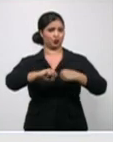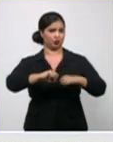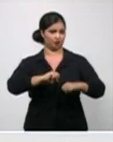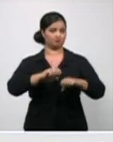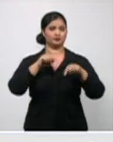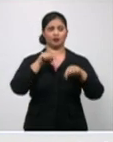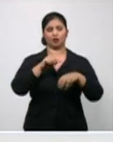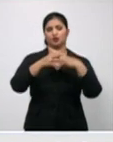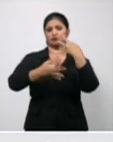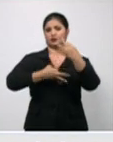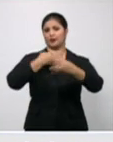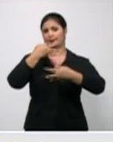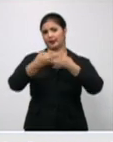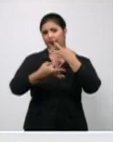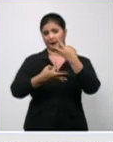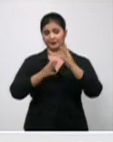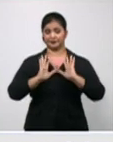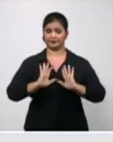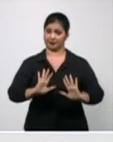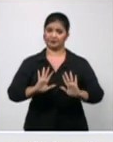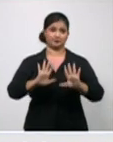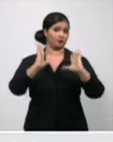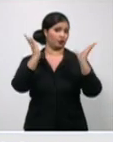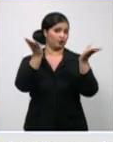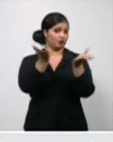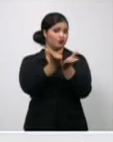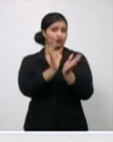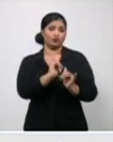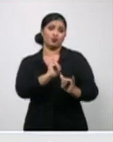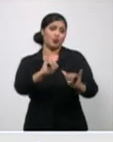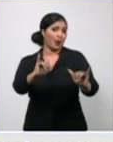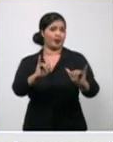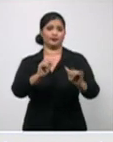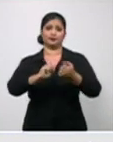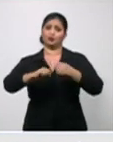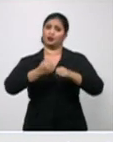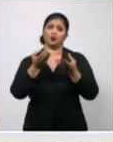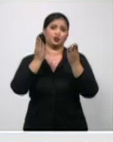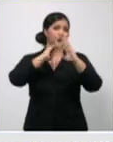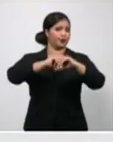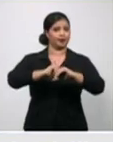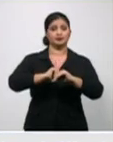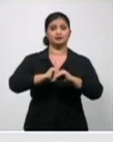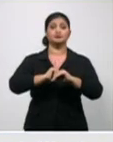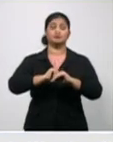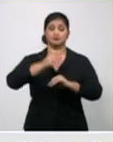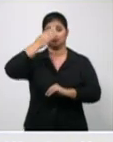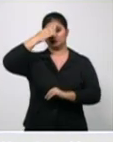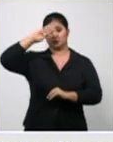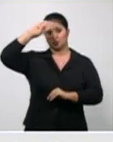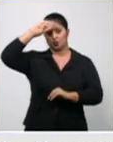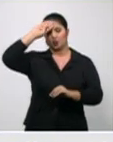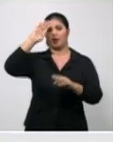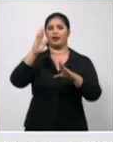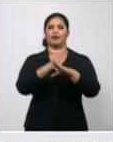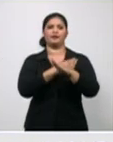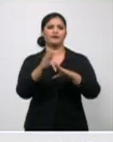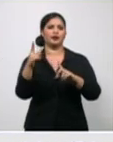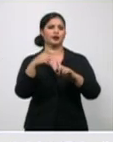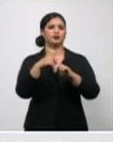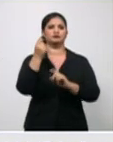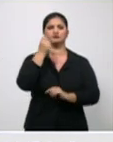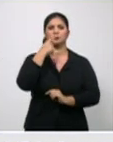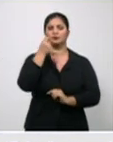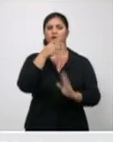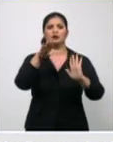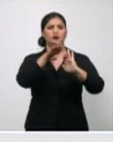el mundo. Y aunque nosotros tenemos nuestro propio protocolo, nuestro propio programa que nos ha dado buenos